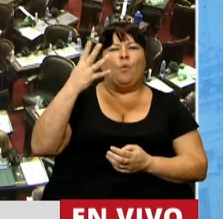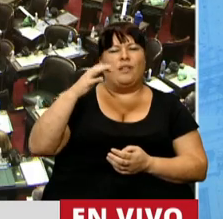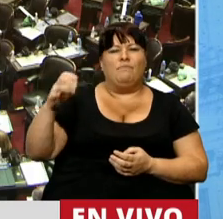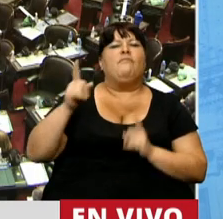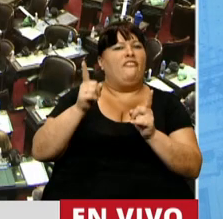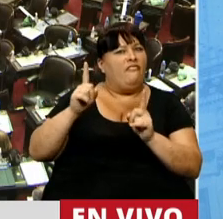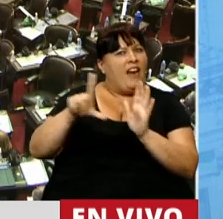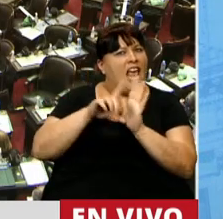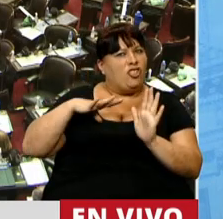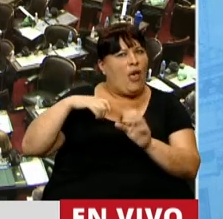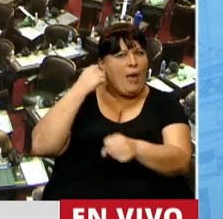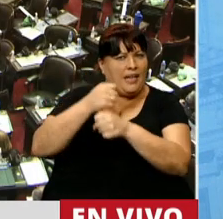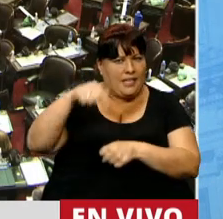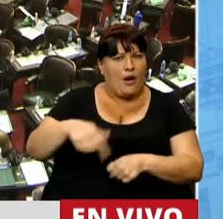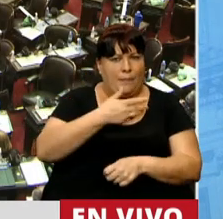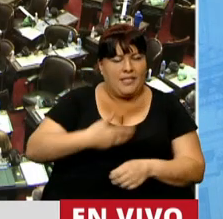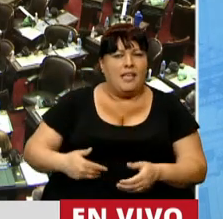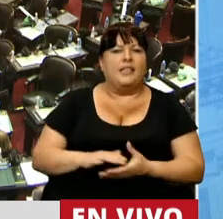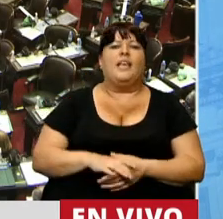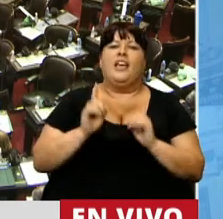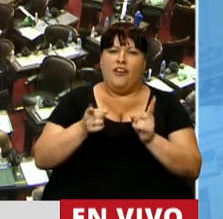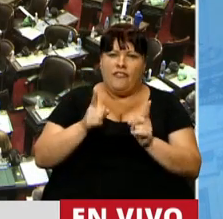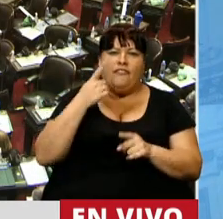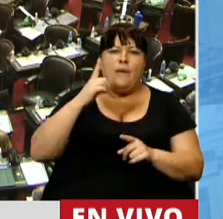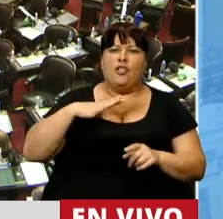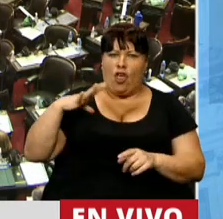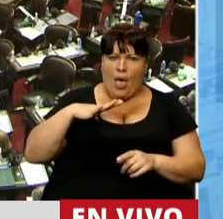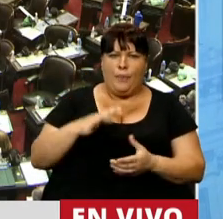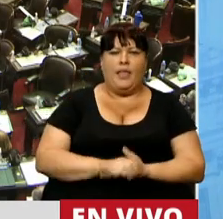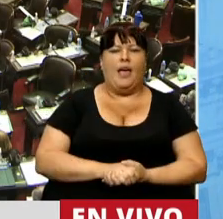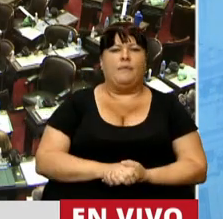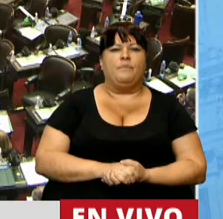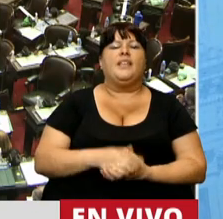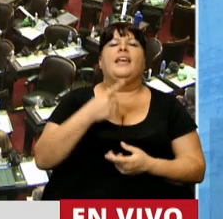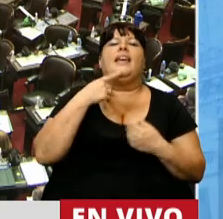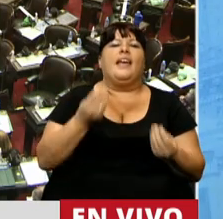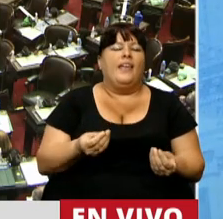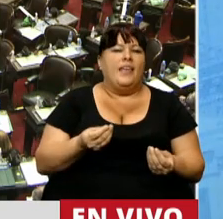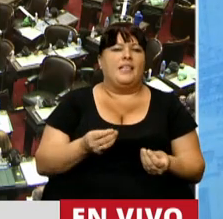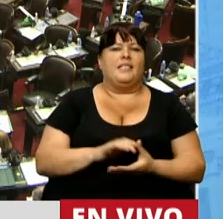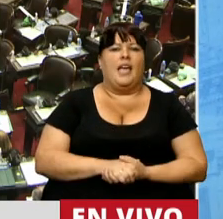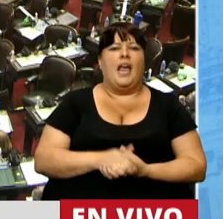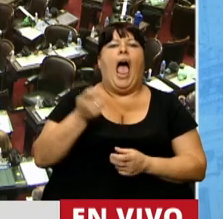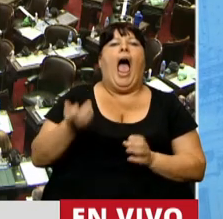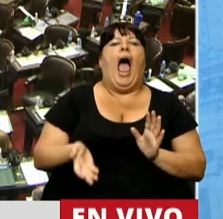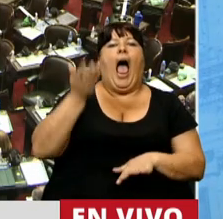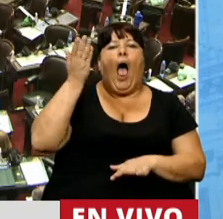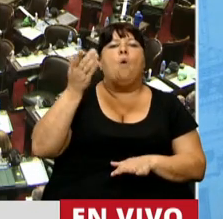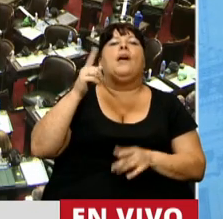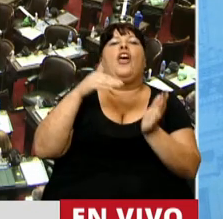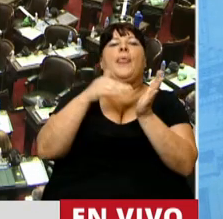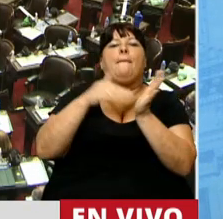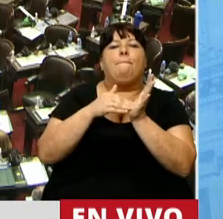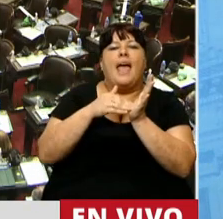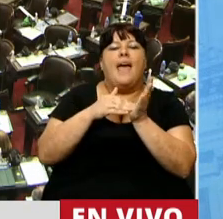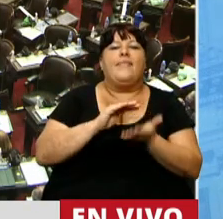que sigue vigente, quiero decirle, señor presidente, que sigue vigente y que dice que los aumentos se van a dar de acuerdo